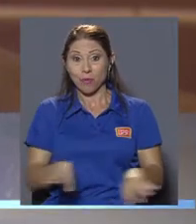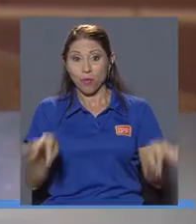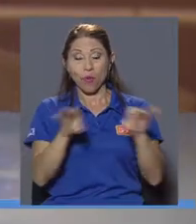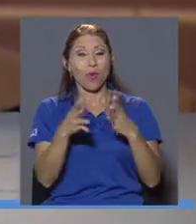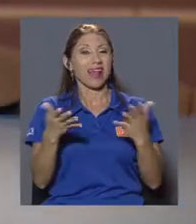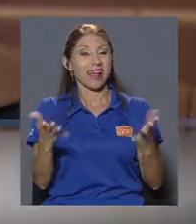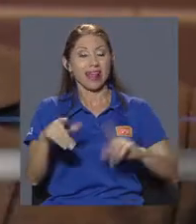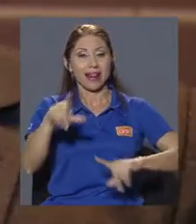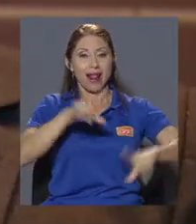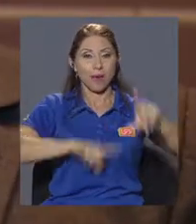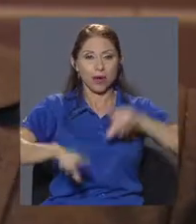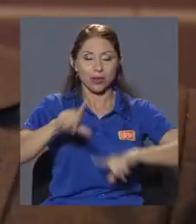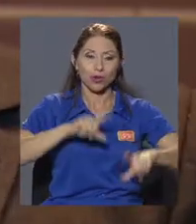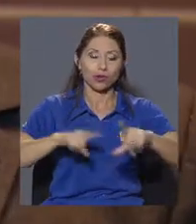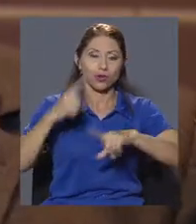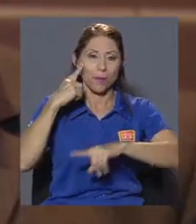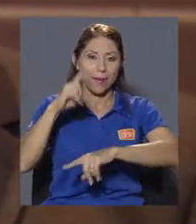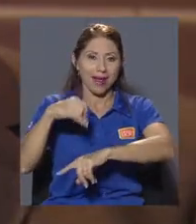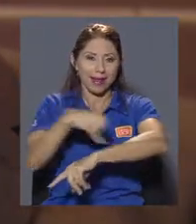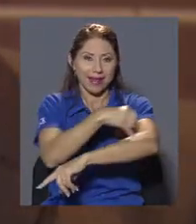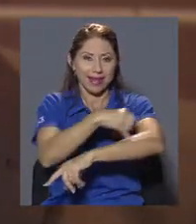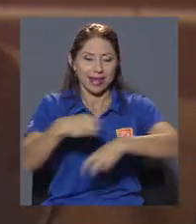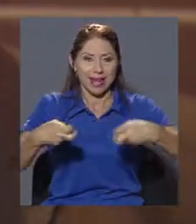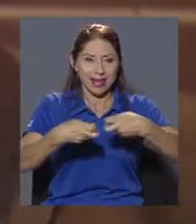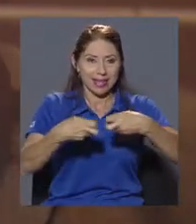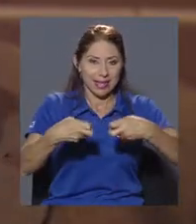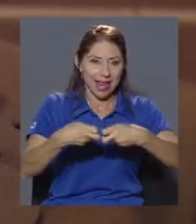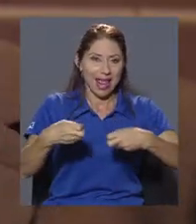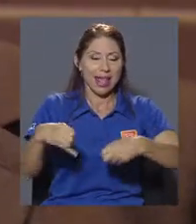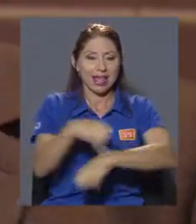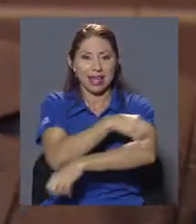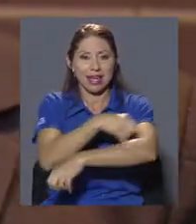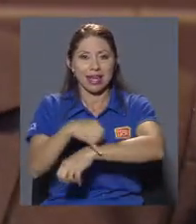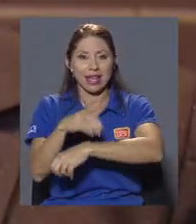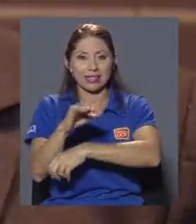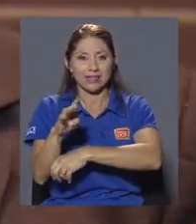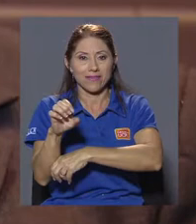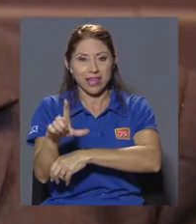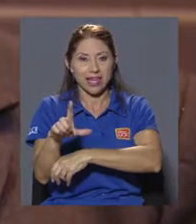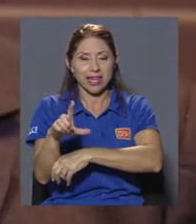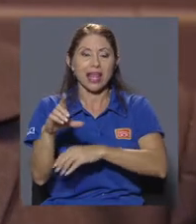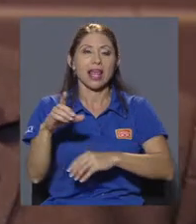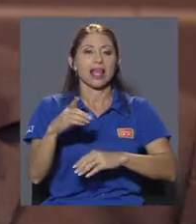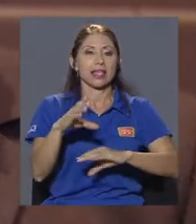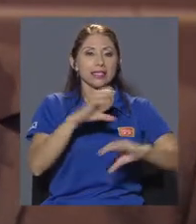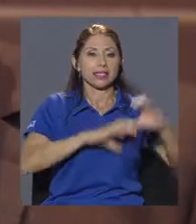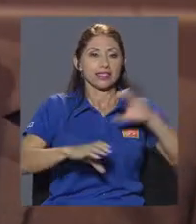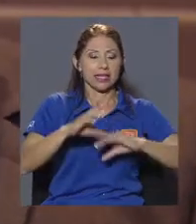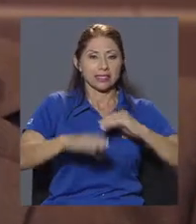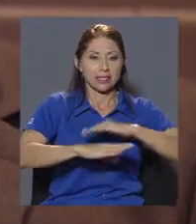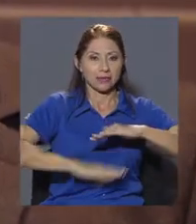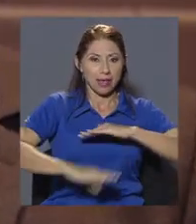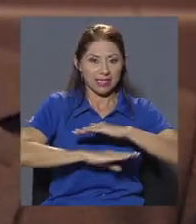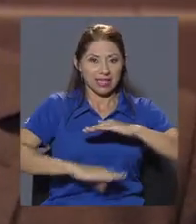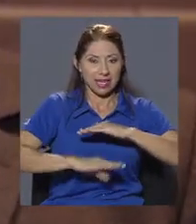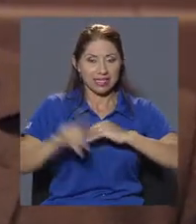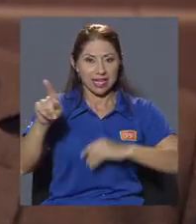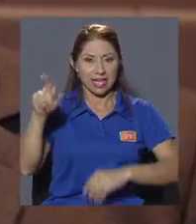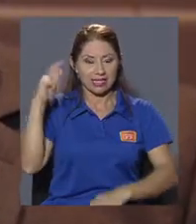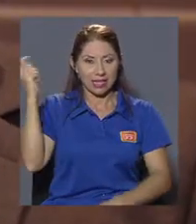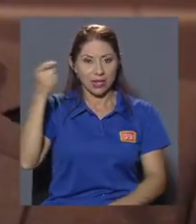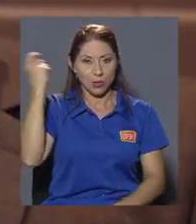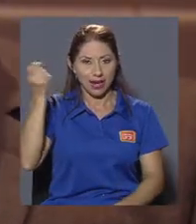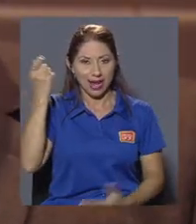laboratorios para ingeniería eléctrica, para ingeniería civil, para ciencias básicas, en la sede de